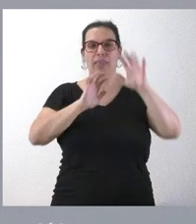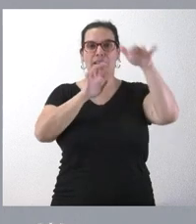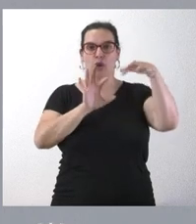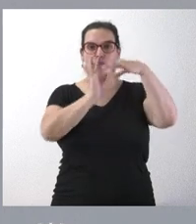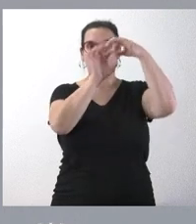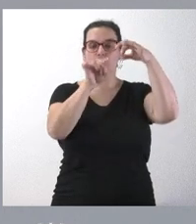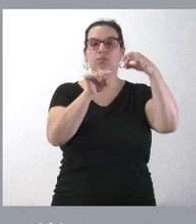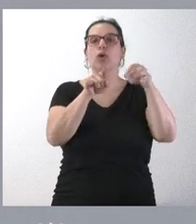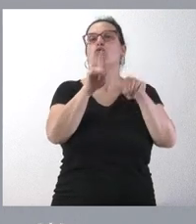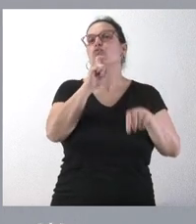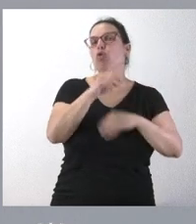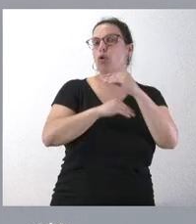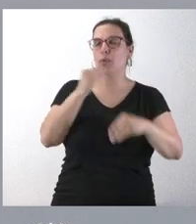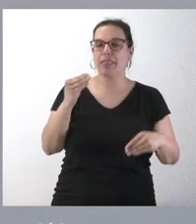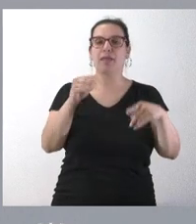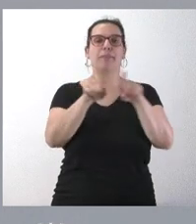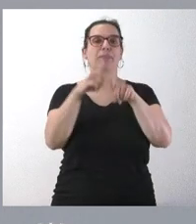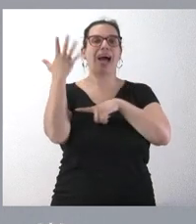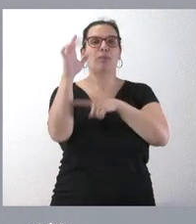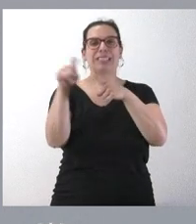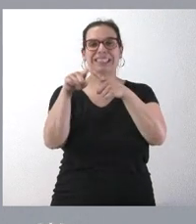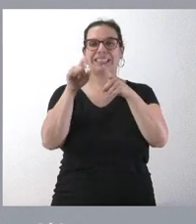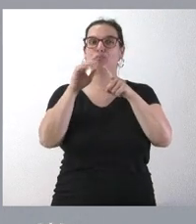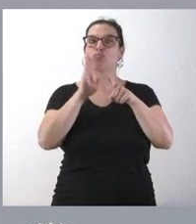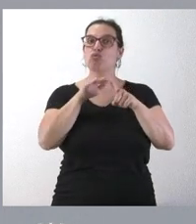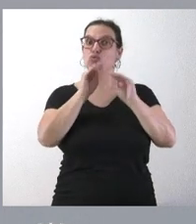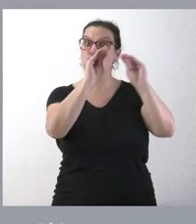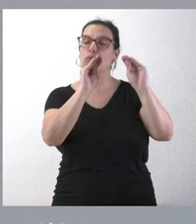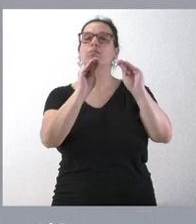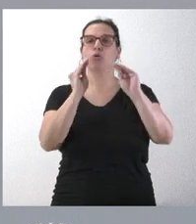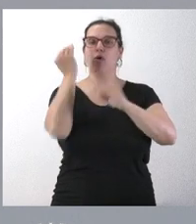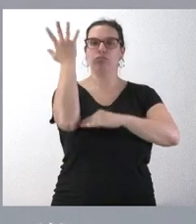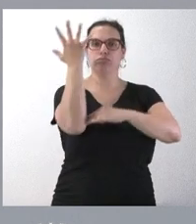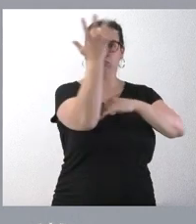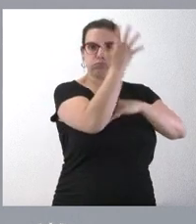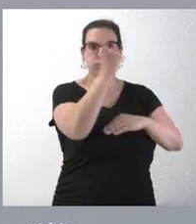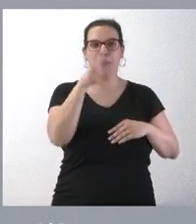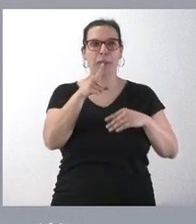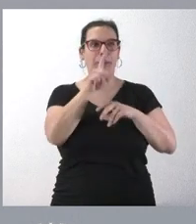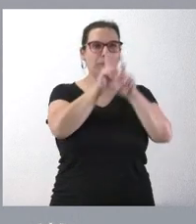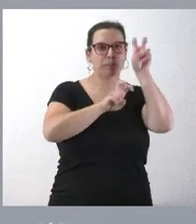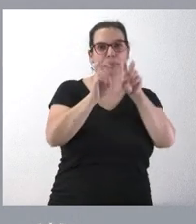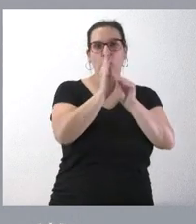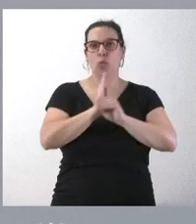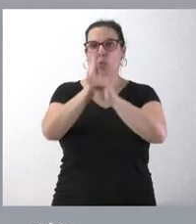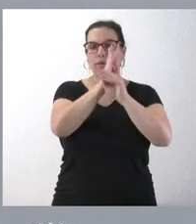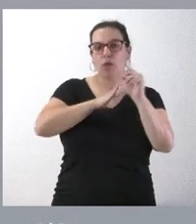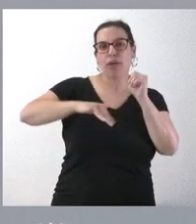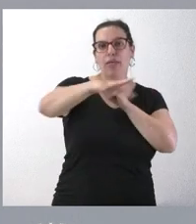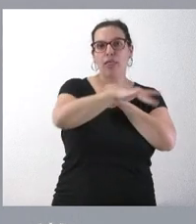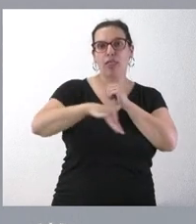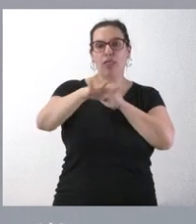la plantación de diversas especies arbóreas, la realización de tratamientos selvícolas, así como la creación de zonas de baja